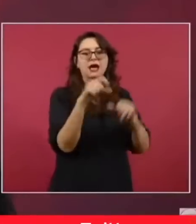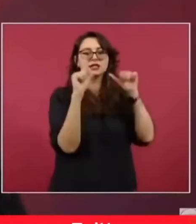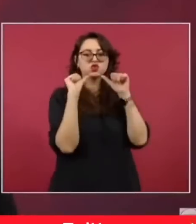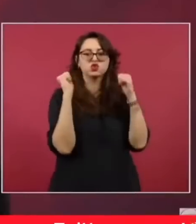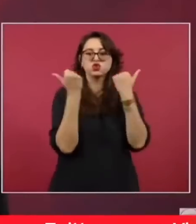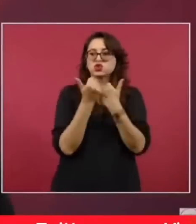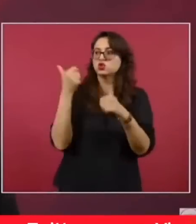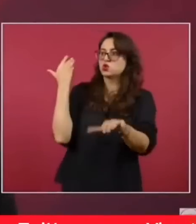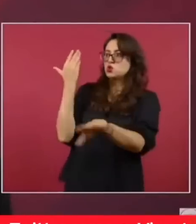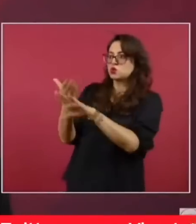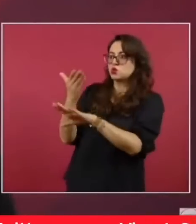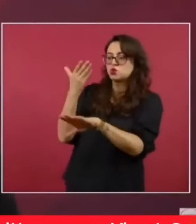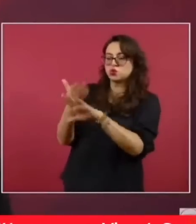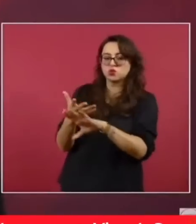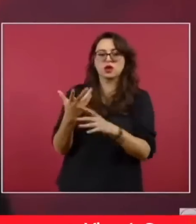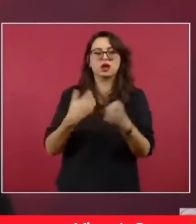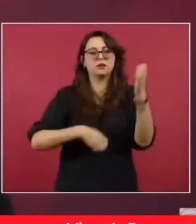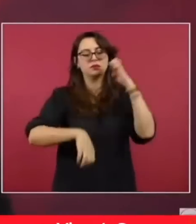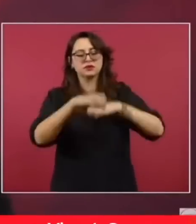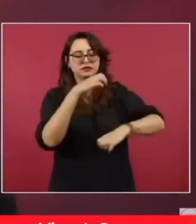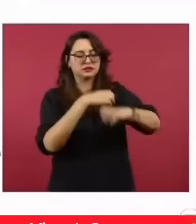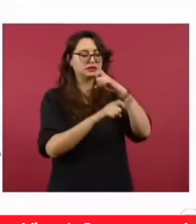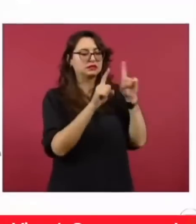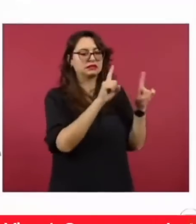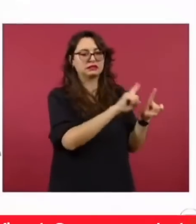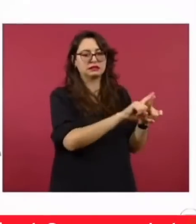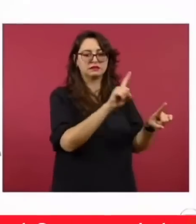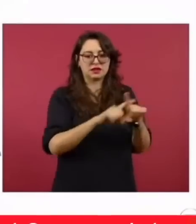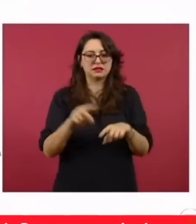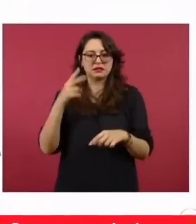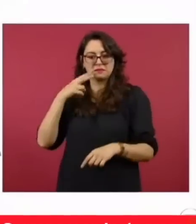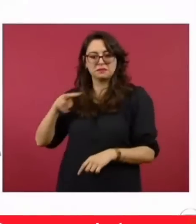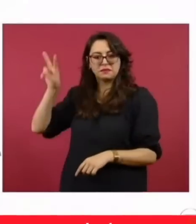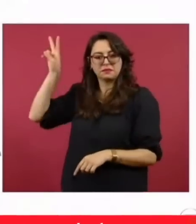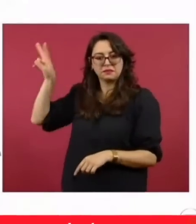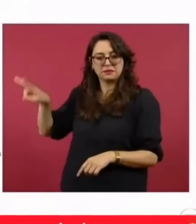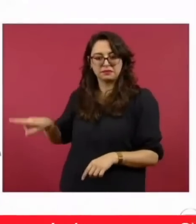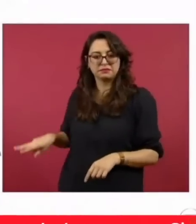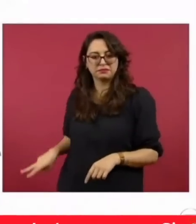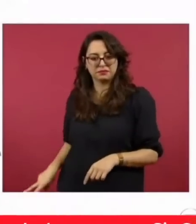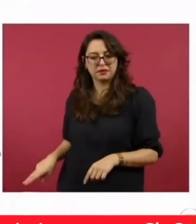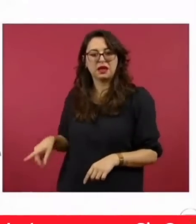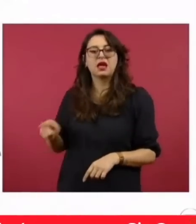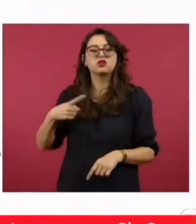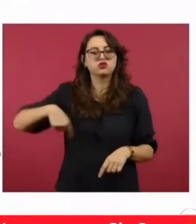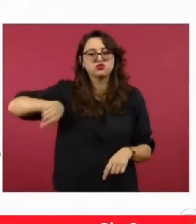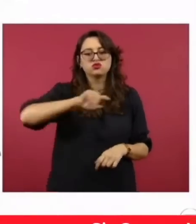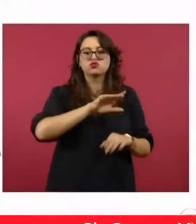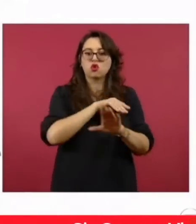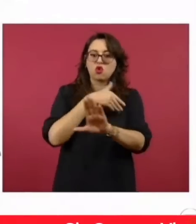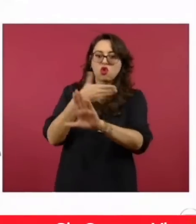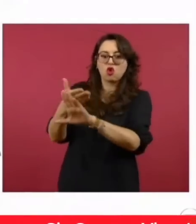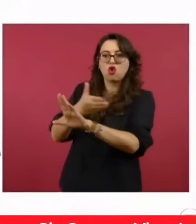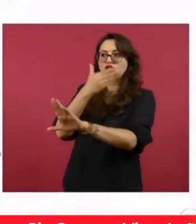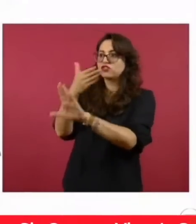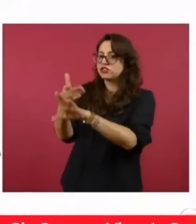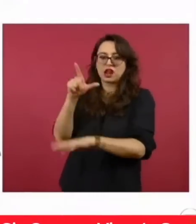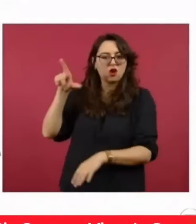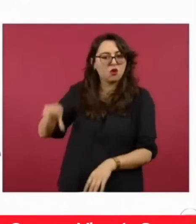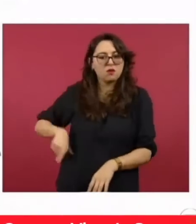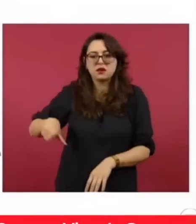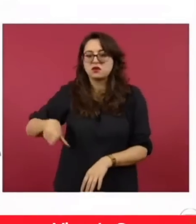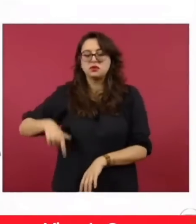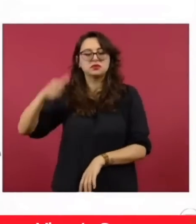Fundación Maelva, de Valentín Díaz Morodo, Fundación Calus, de Antonio del Valle Perochena. Todos estos son abiertos